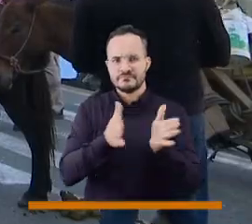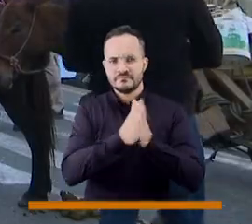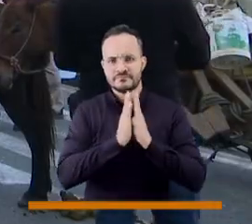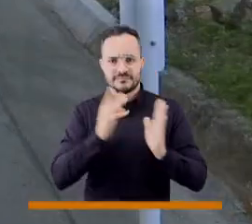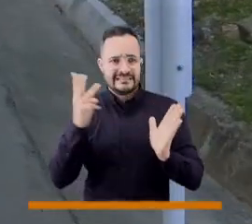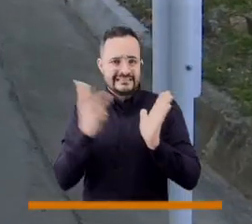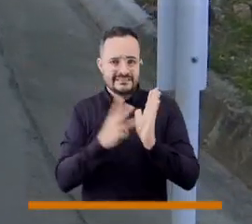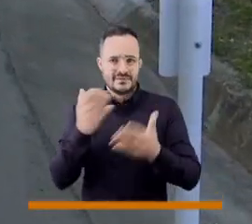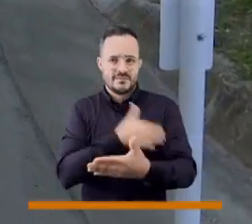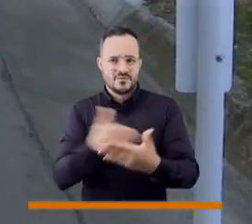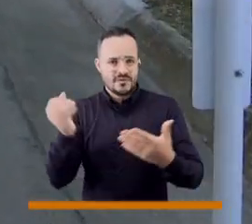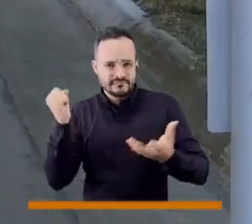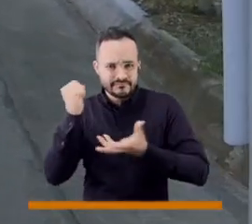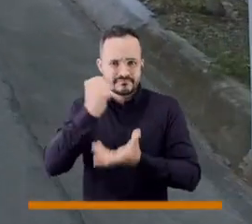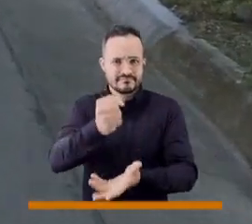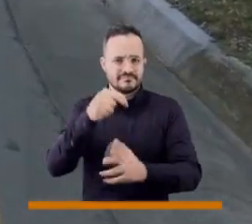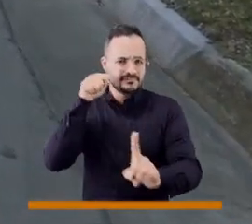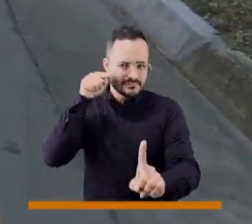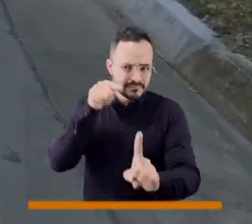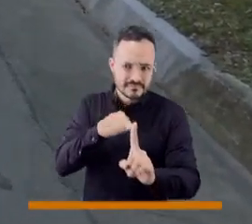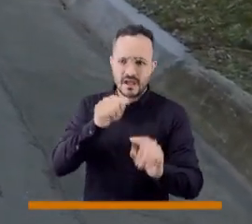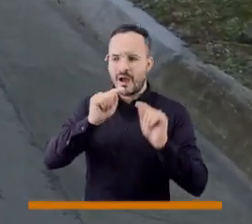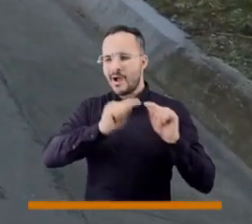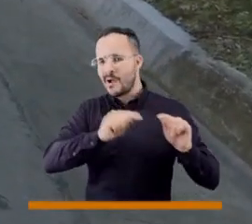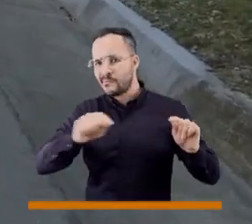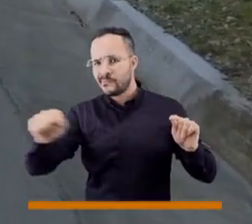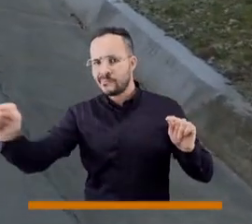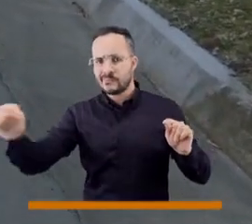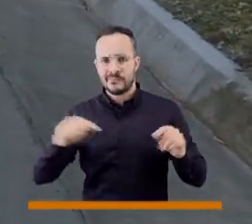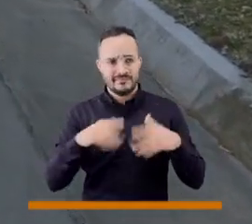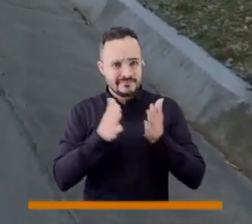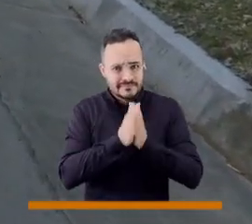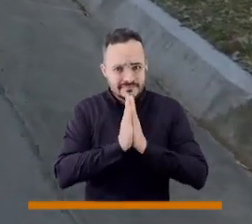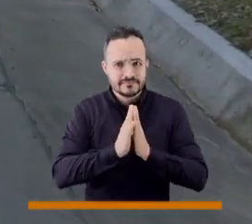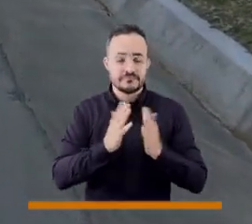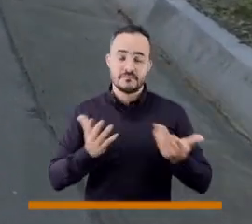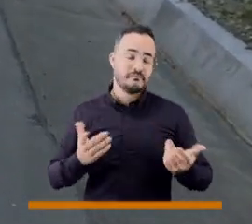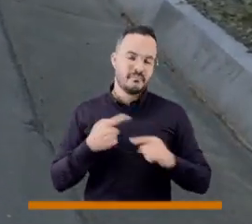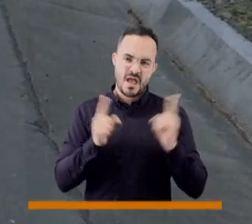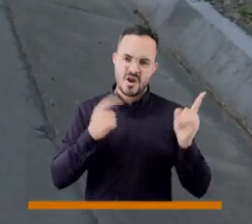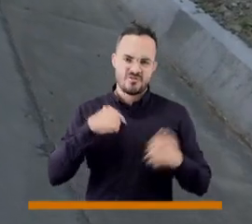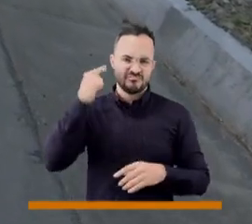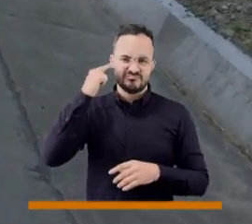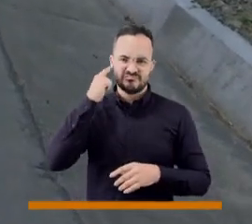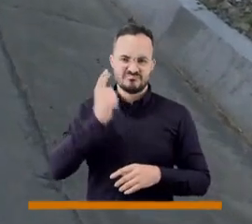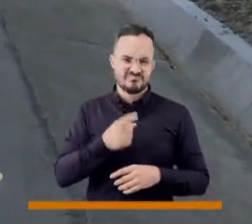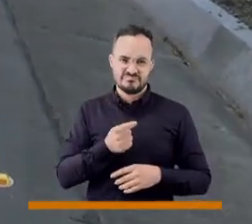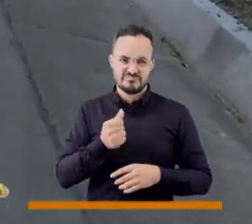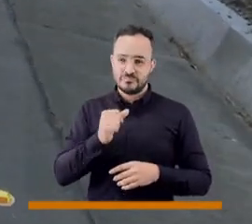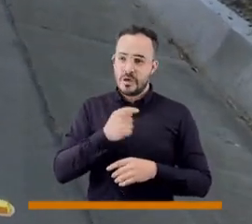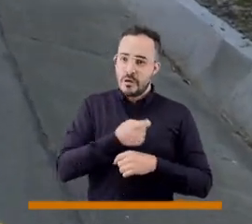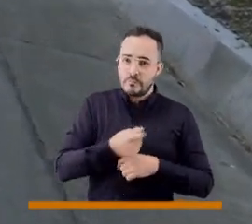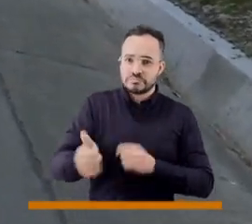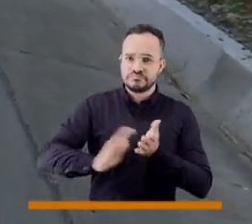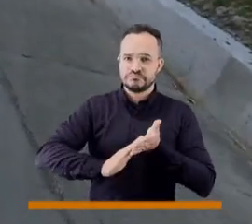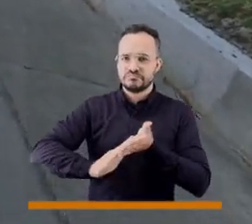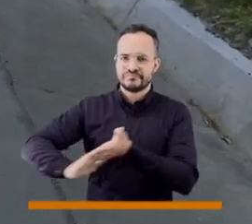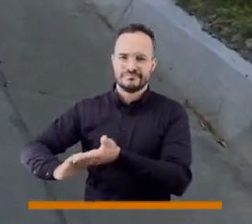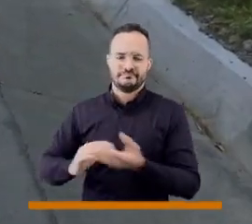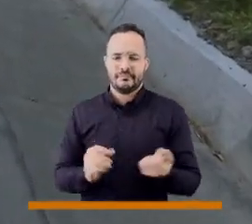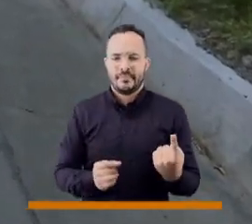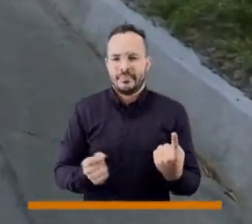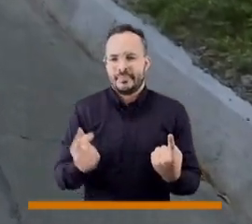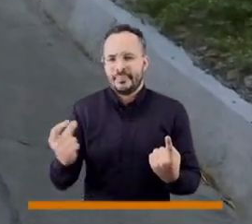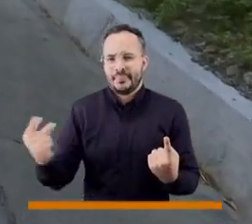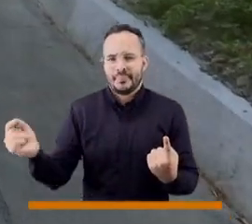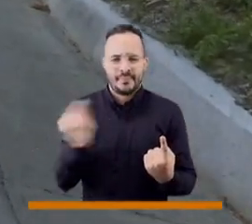adjudicaran 3 mil millones. Esos 3 mil millones son para unos puntos específicos, pero eso no va a servir para mucho. Va a servir